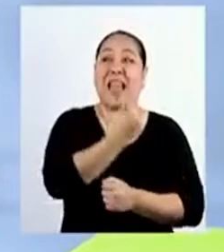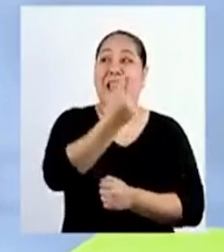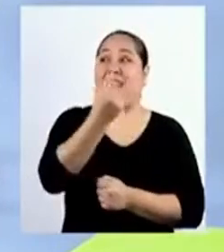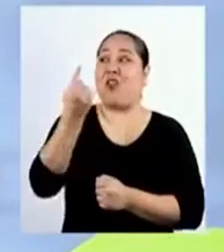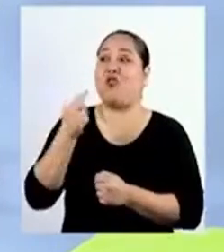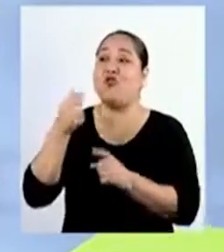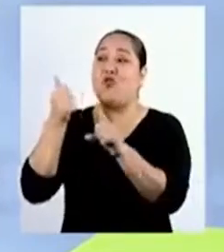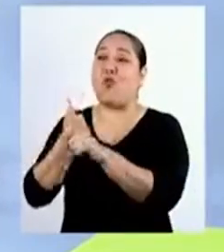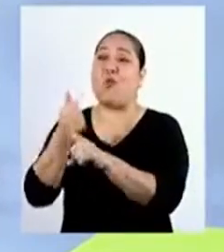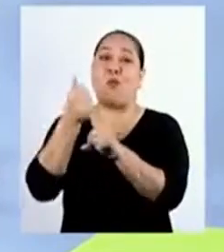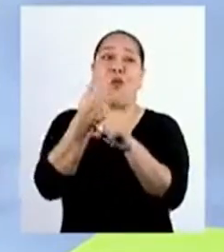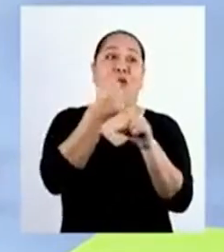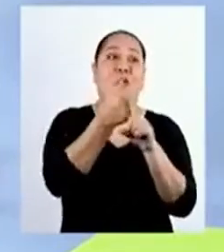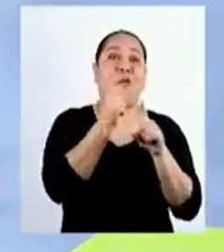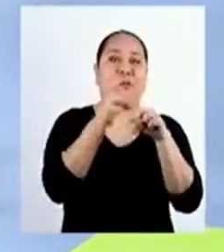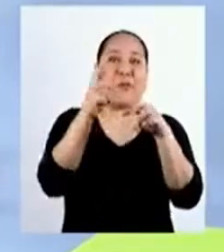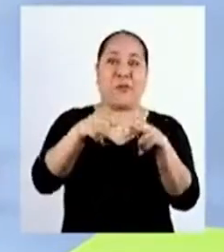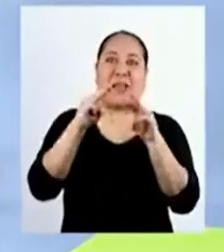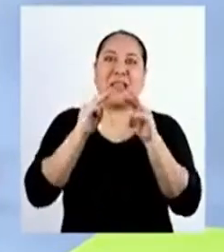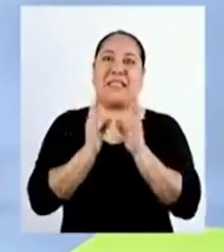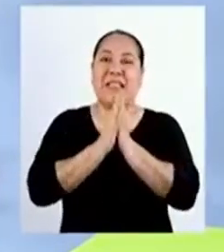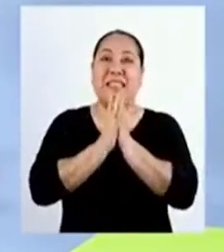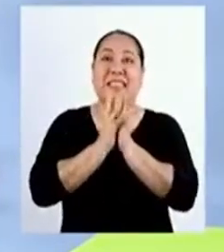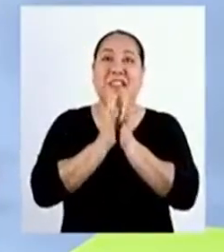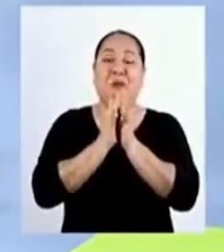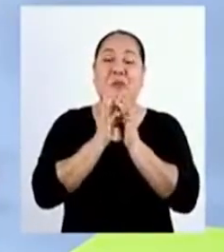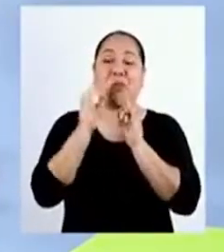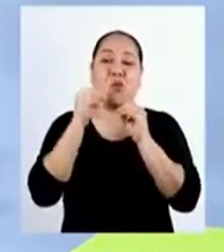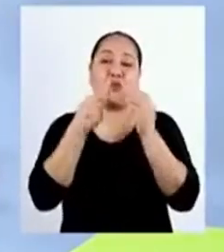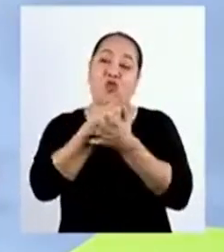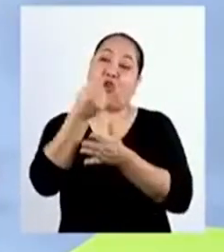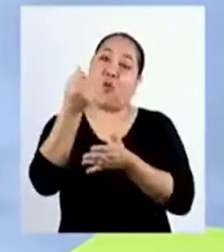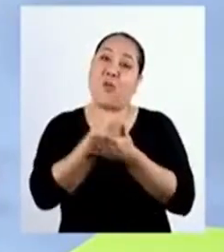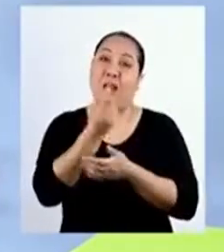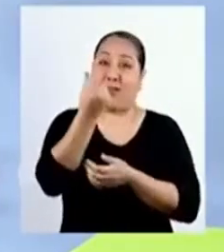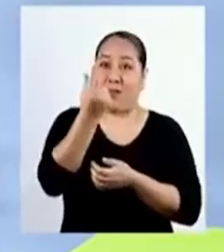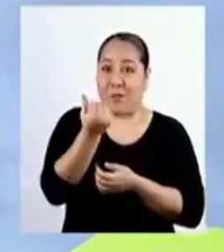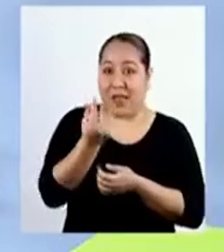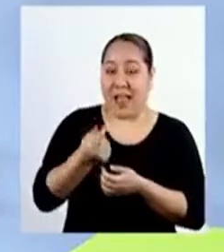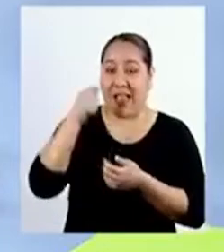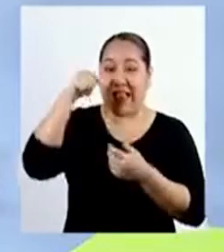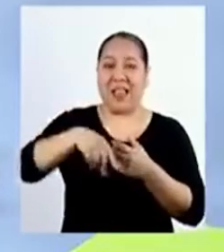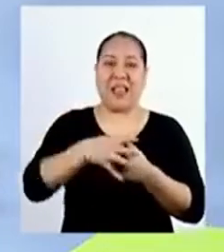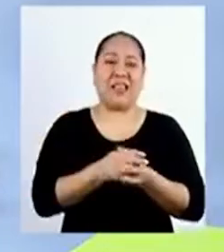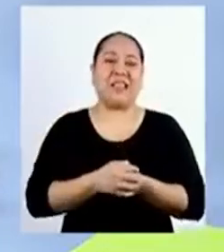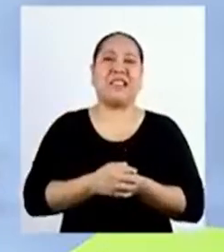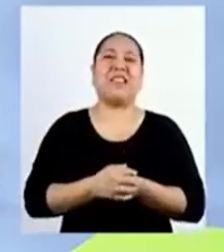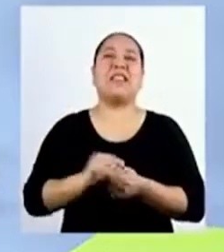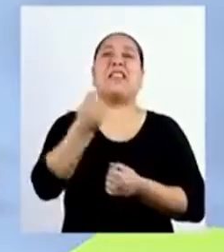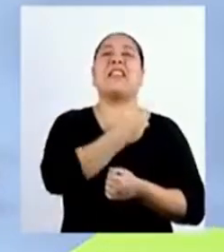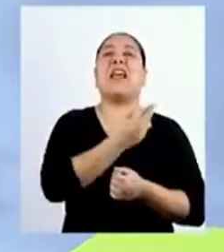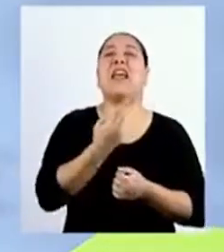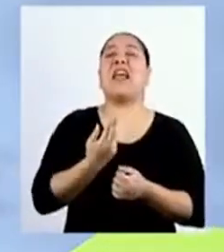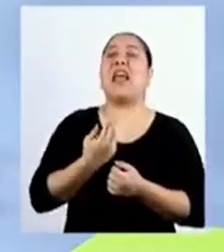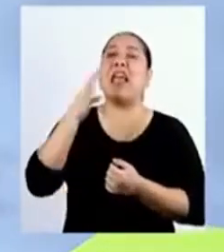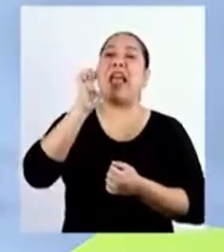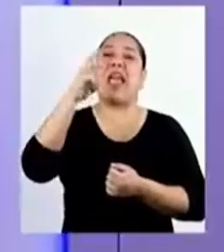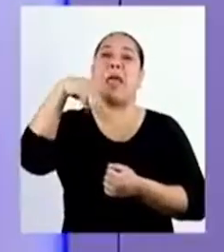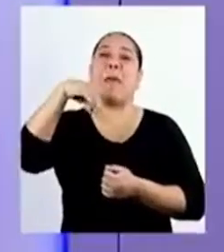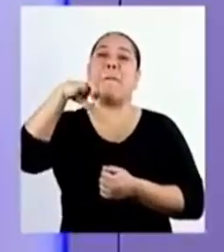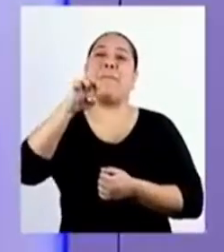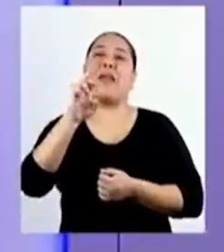cada uno tenga su propio escritorio. Y lo podemos comprar con las ganancias del emperador del sabor.